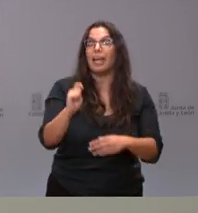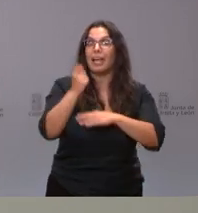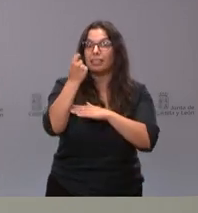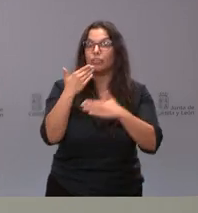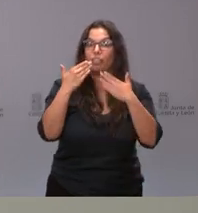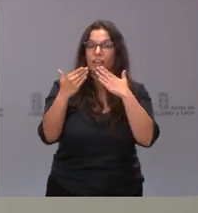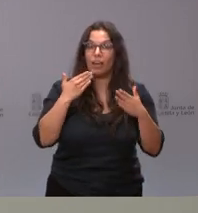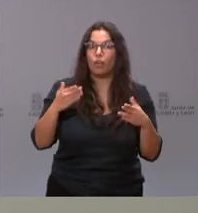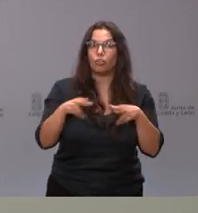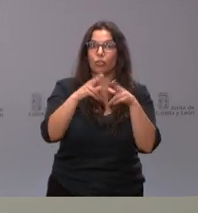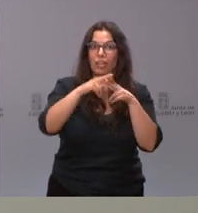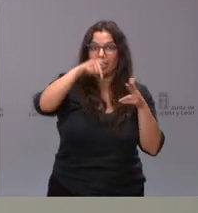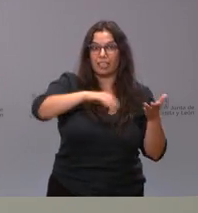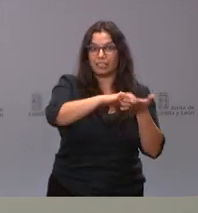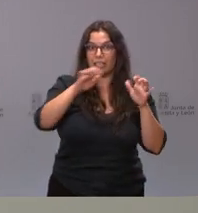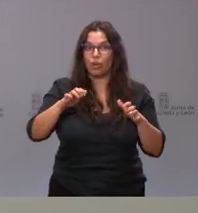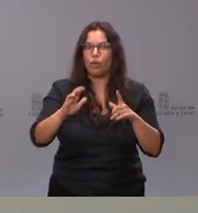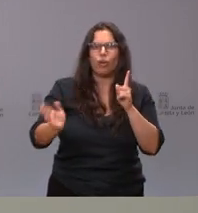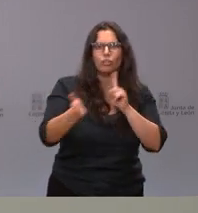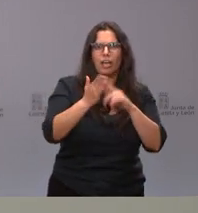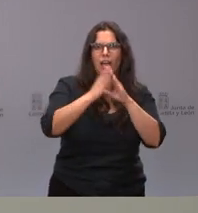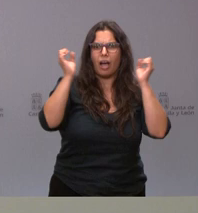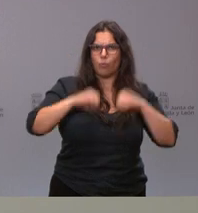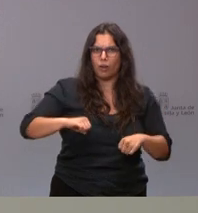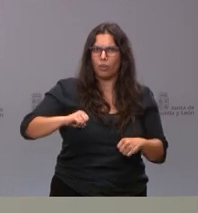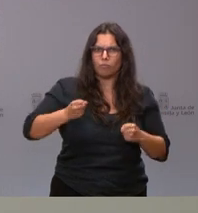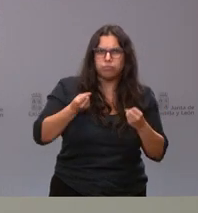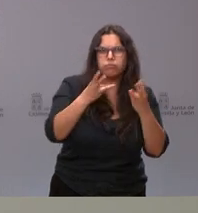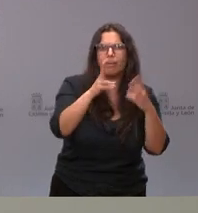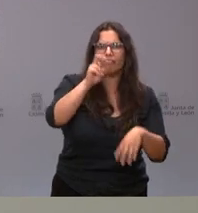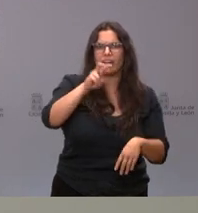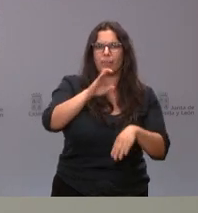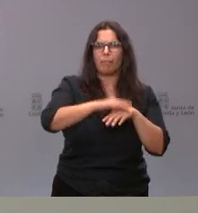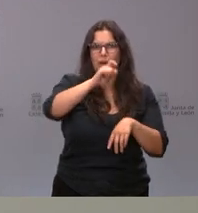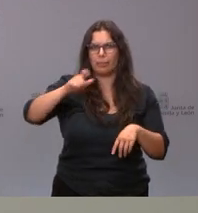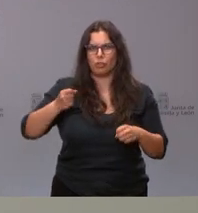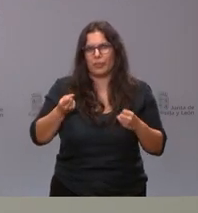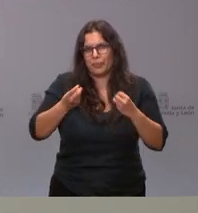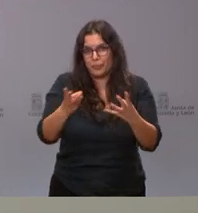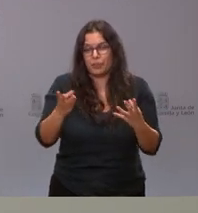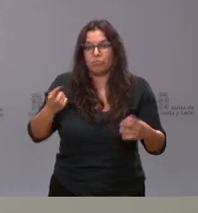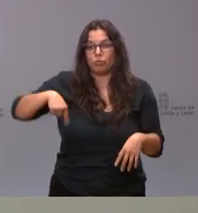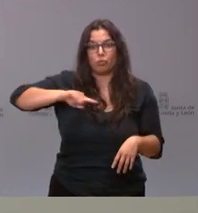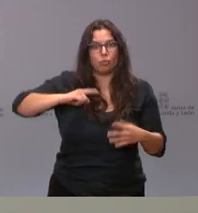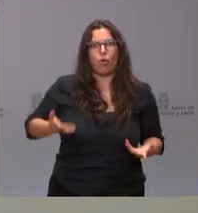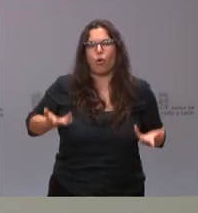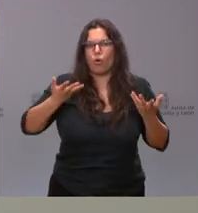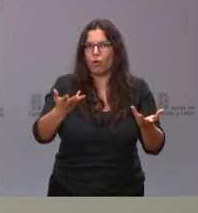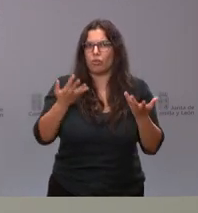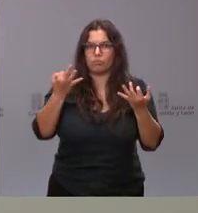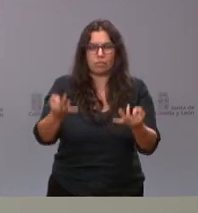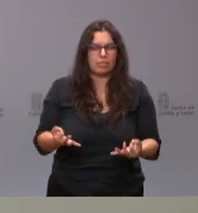Castilla y León es precisamente haber alcanzado muchos acuerdos que han sido útiles para mucha gente. Y, por nuestra parte, estamos en plena disposición